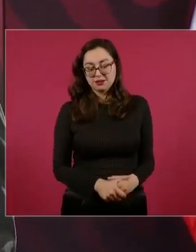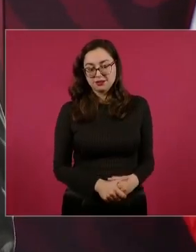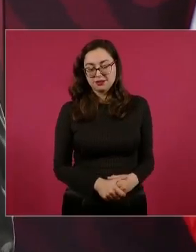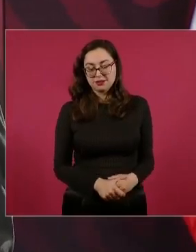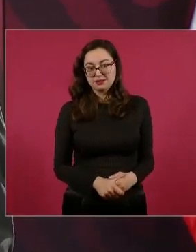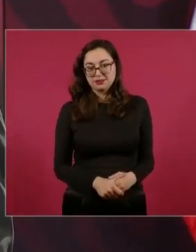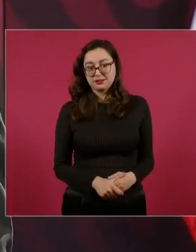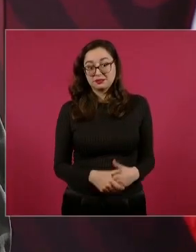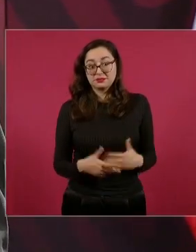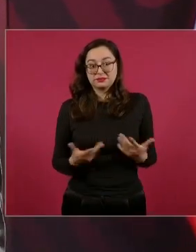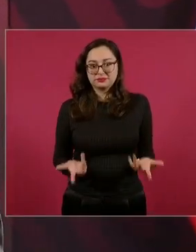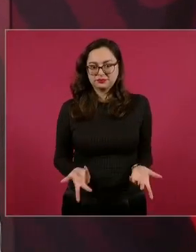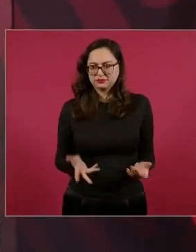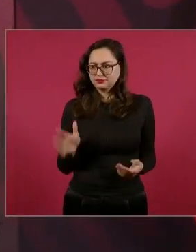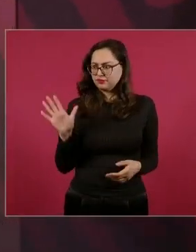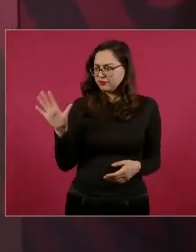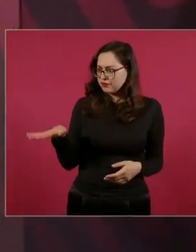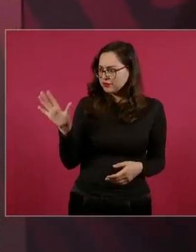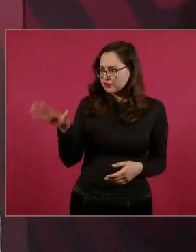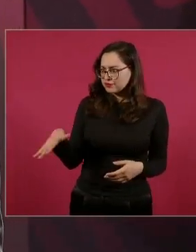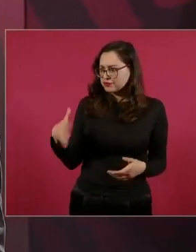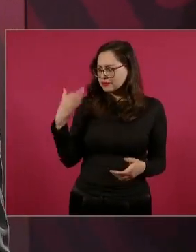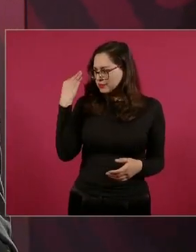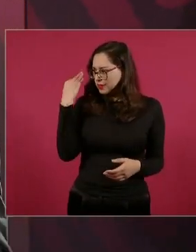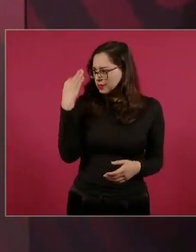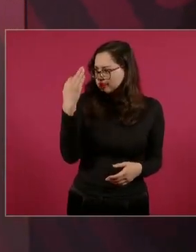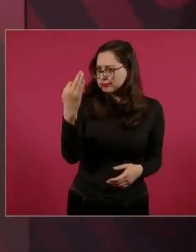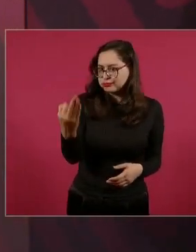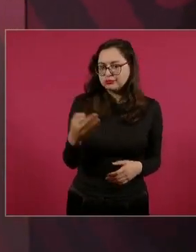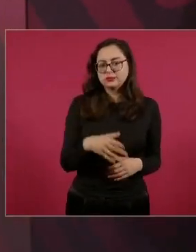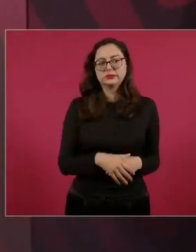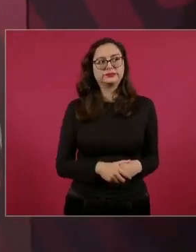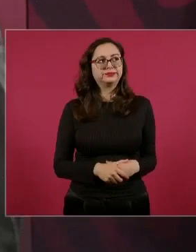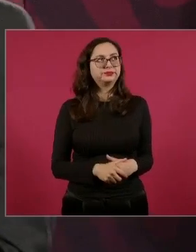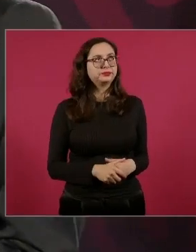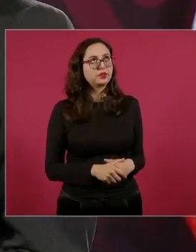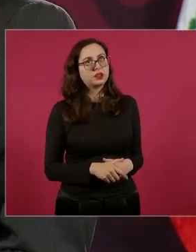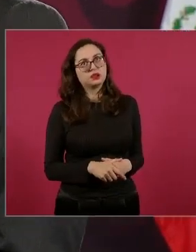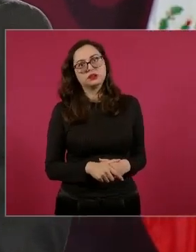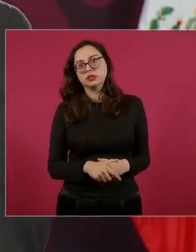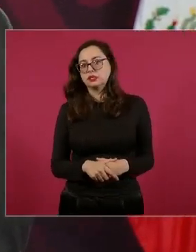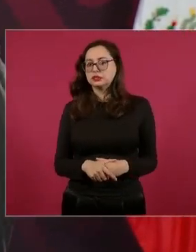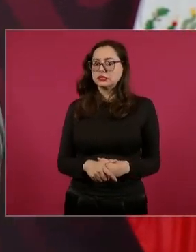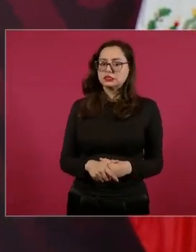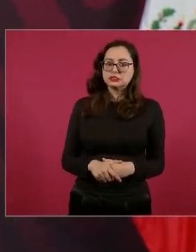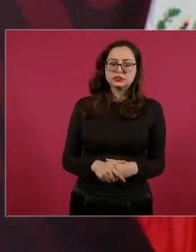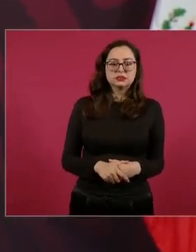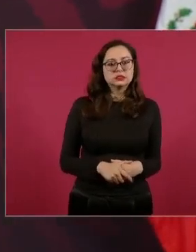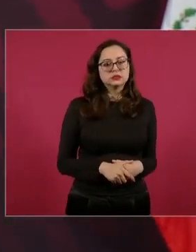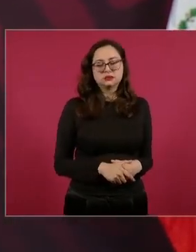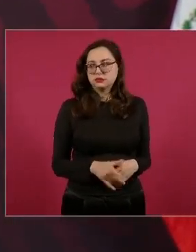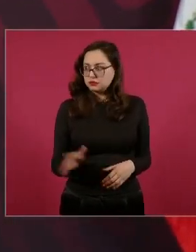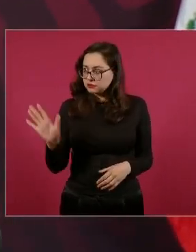Entonces, se denuncia, ya lo tiene que sacar el expediente y dos